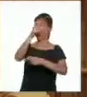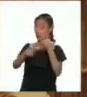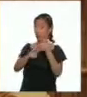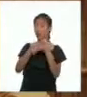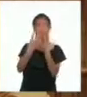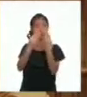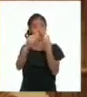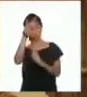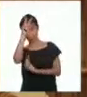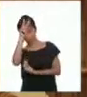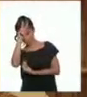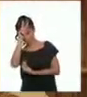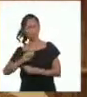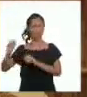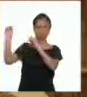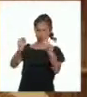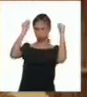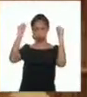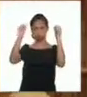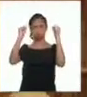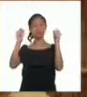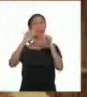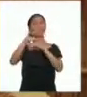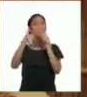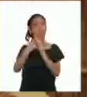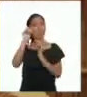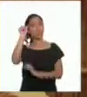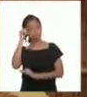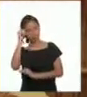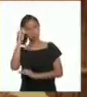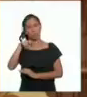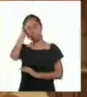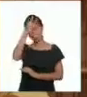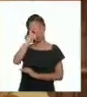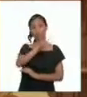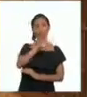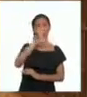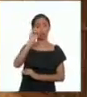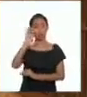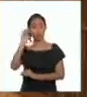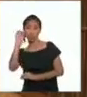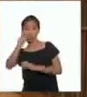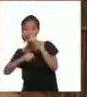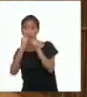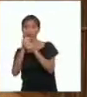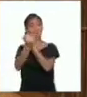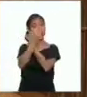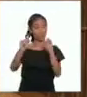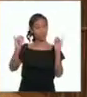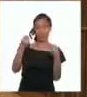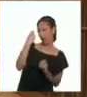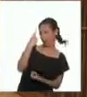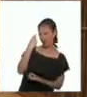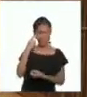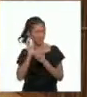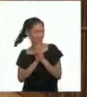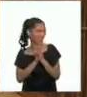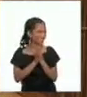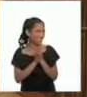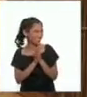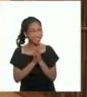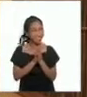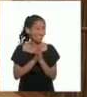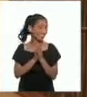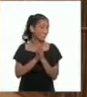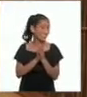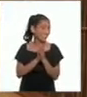muchos patriotas. Por eso, conmemoramos fechas importantes para lograr la independencia. ¡Ahora entiendo! ¡Ja, ja, ja!